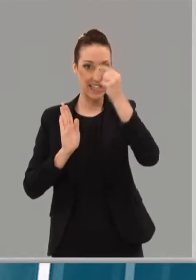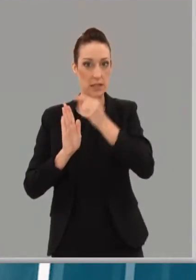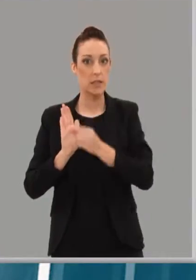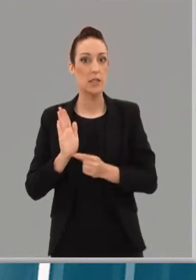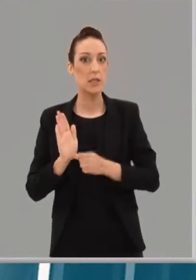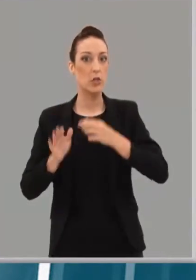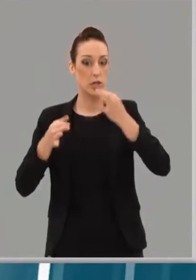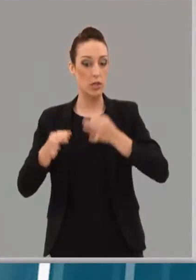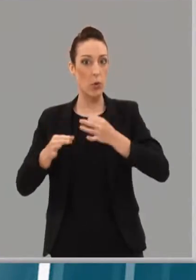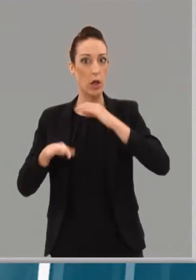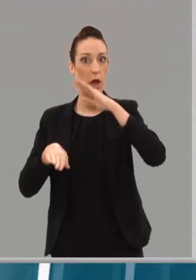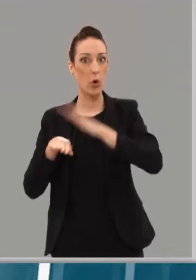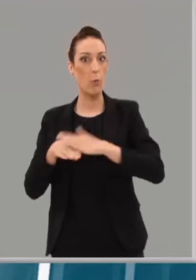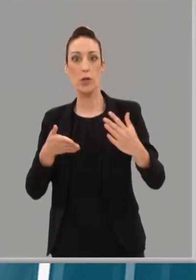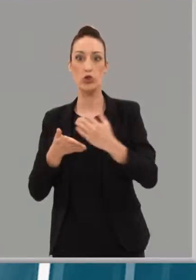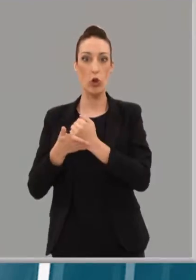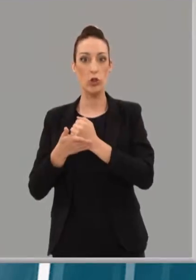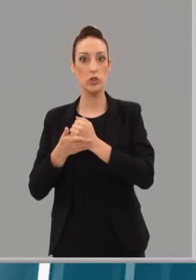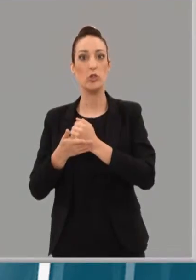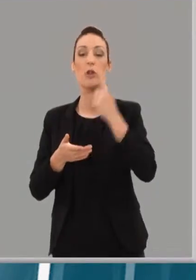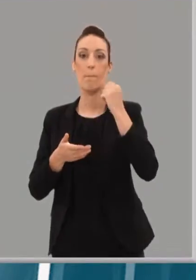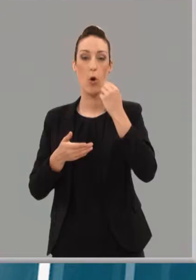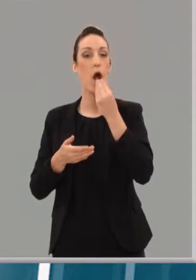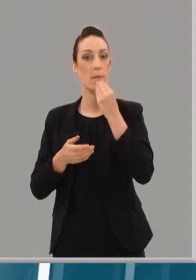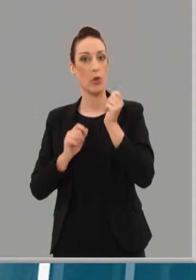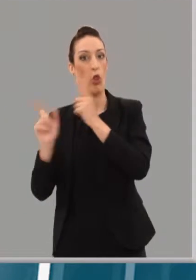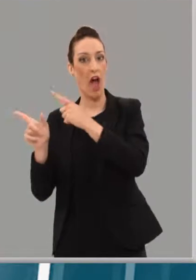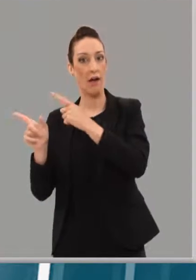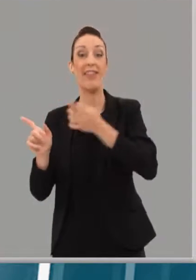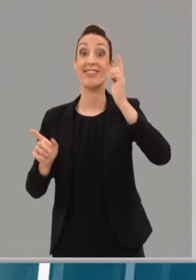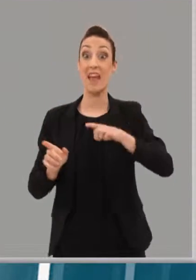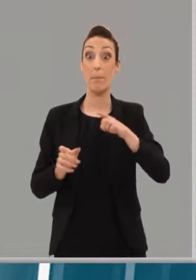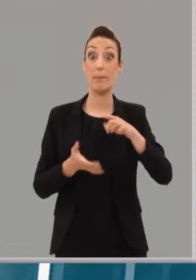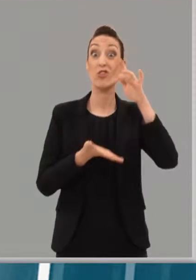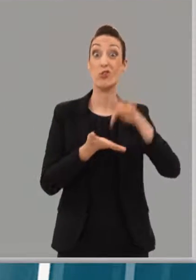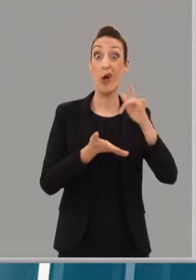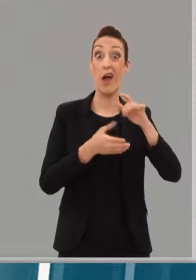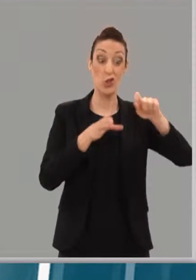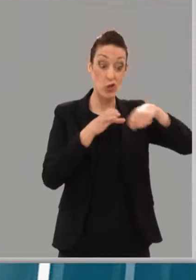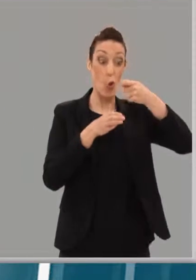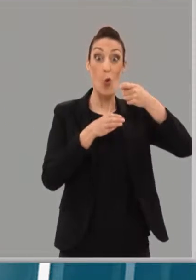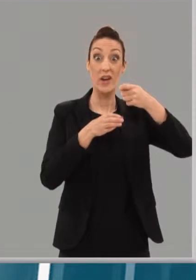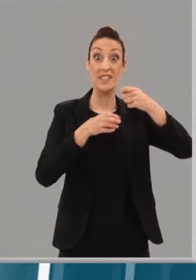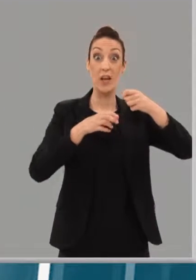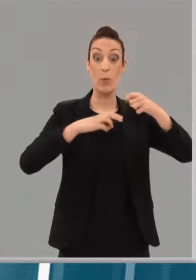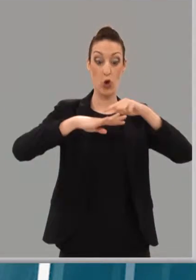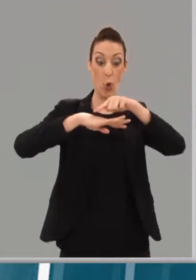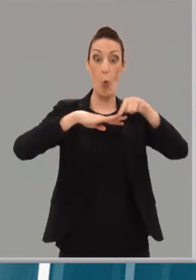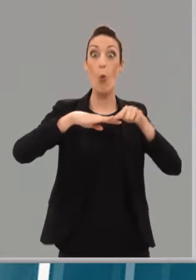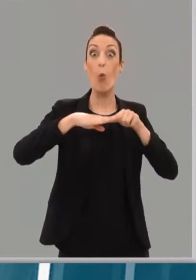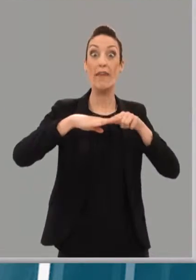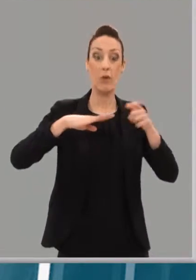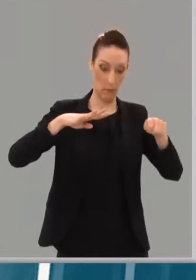donan al Banco de Alimentos. También nos ocurre con los yogures, que a veces se nos rompe alguno y el resto